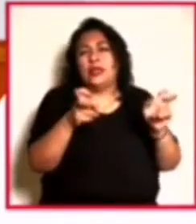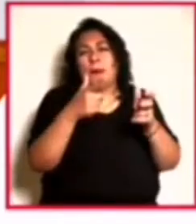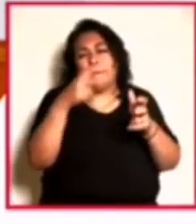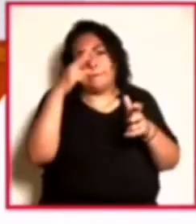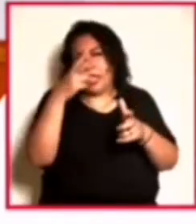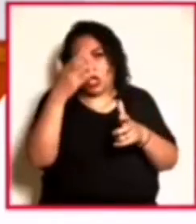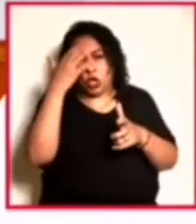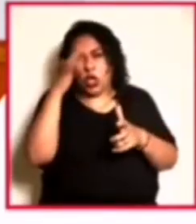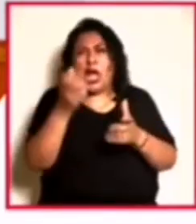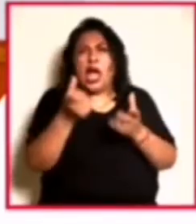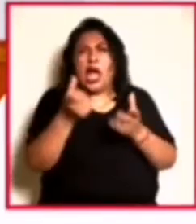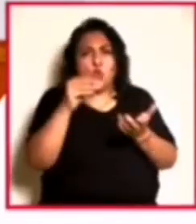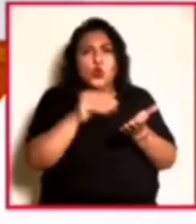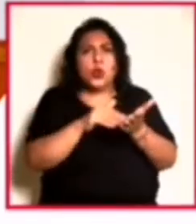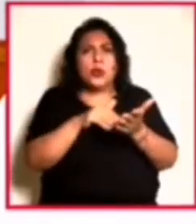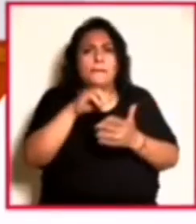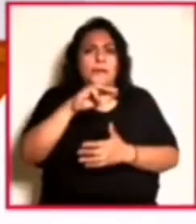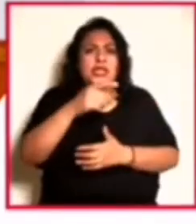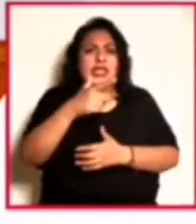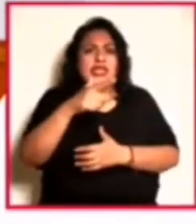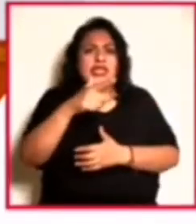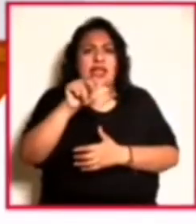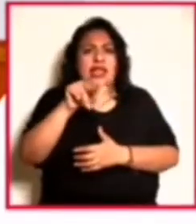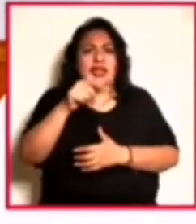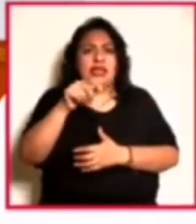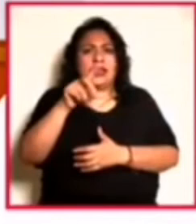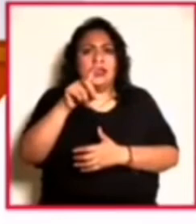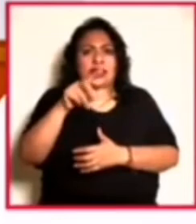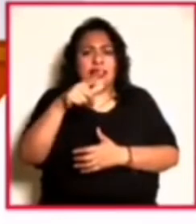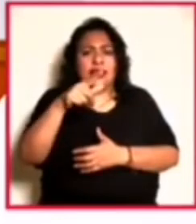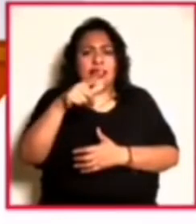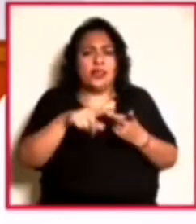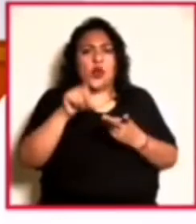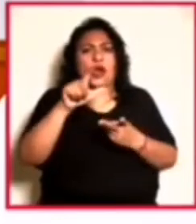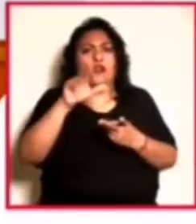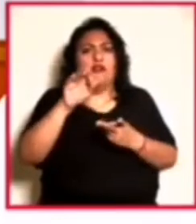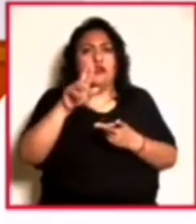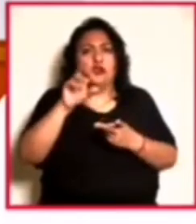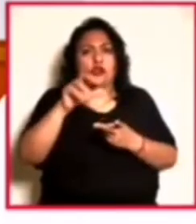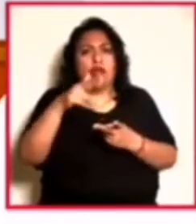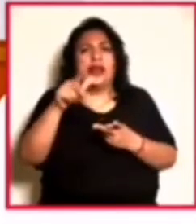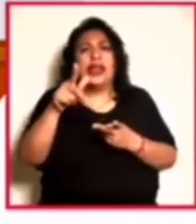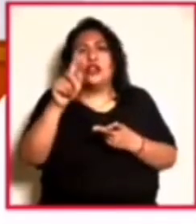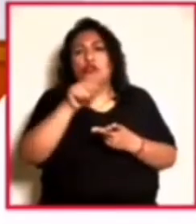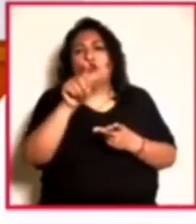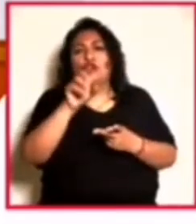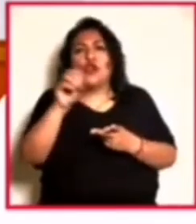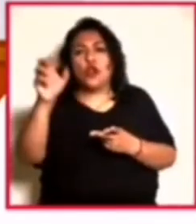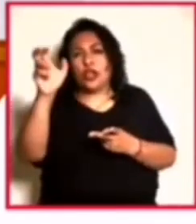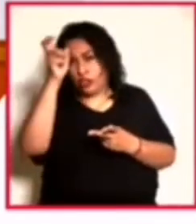vigentes, ¿no? Miguel Ángel de Quevedo, Alfonso Herrera con el zoológico de Chapultepec.